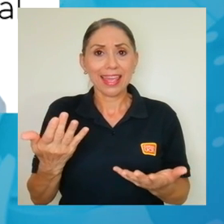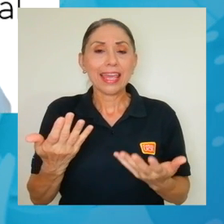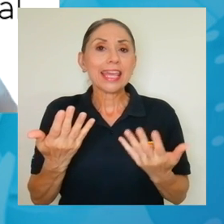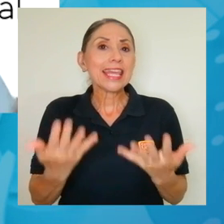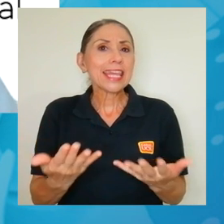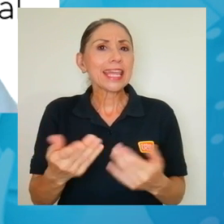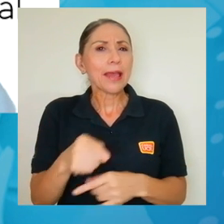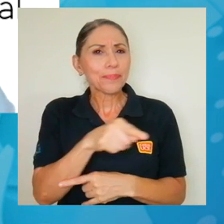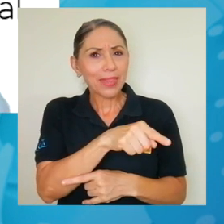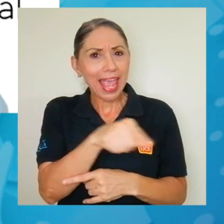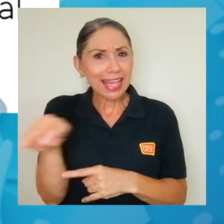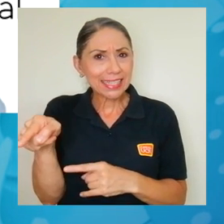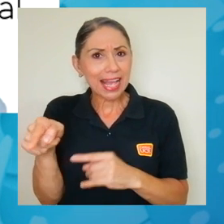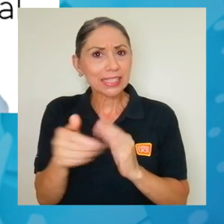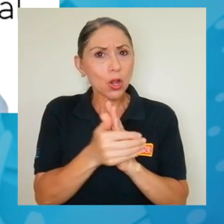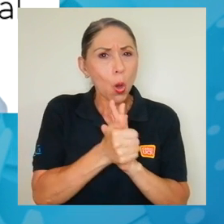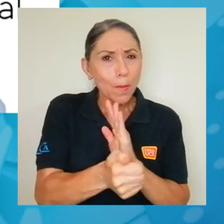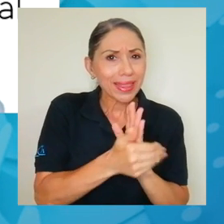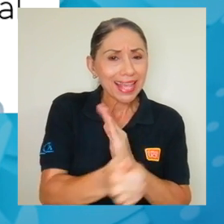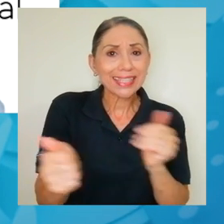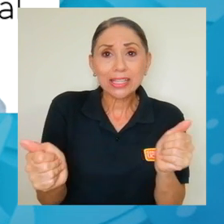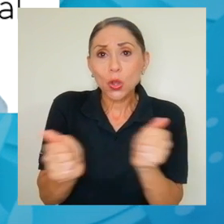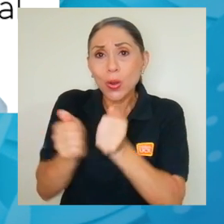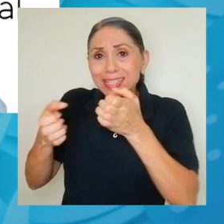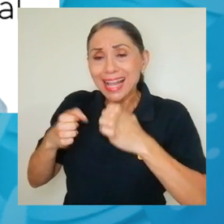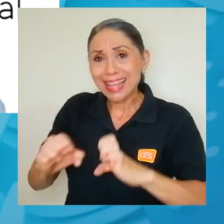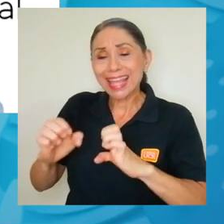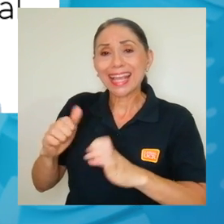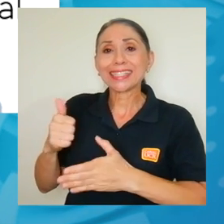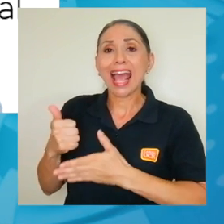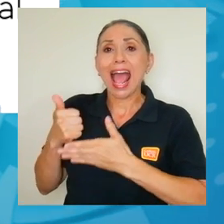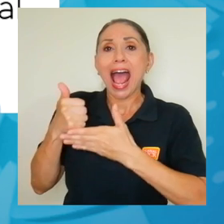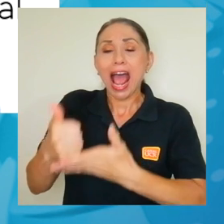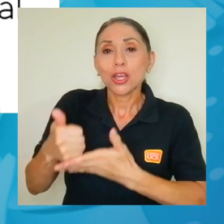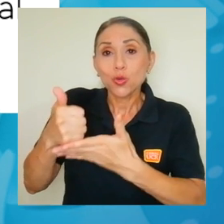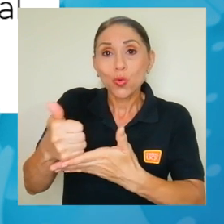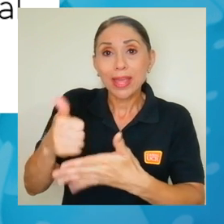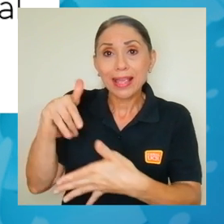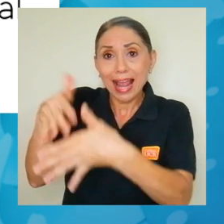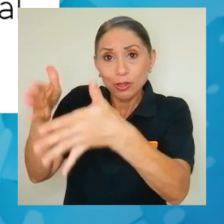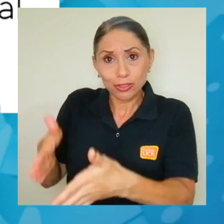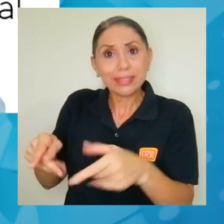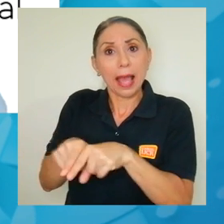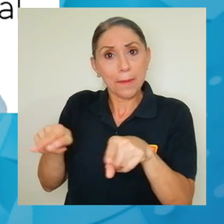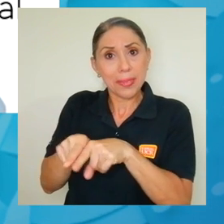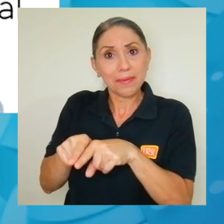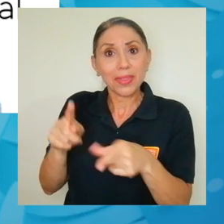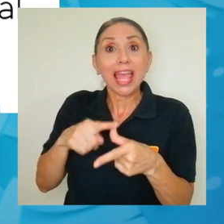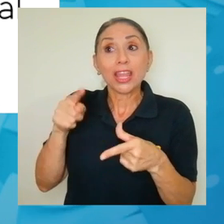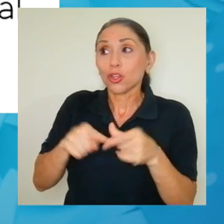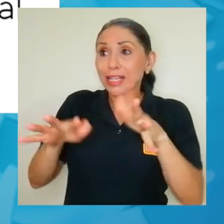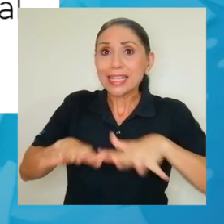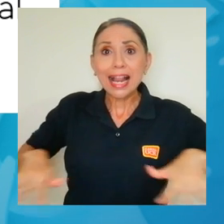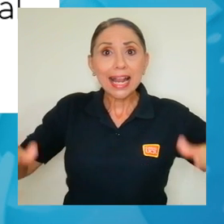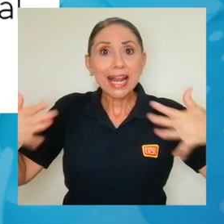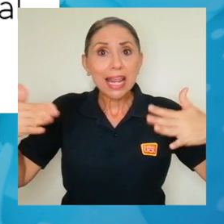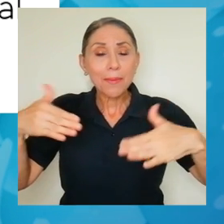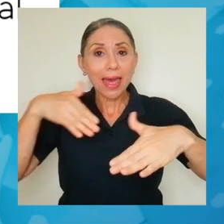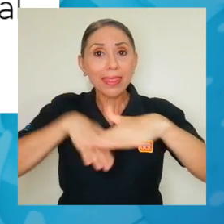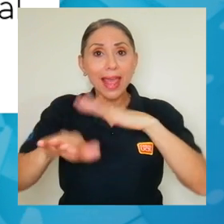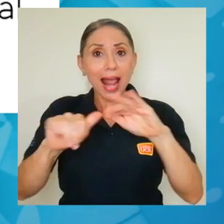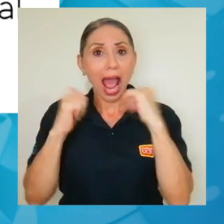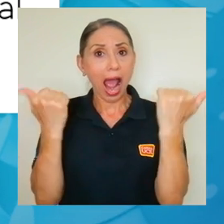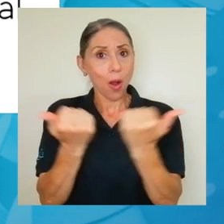y que esas competencias junto con estrategias ayuden a que el alumnado también lo sea, y que por tanto el clima de aula